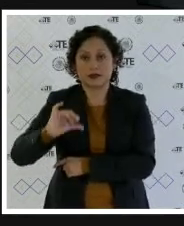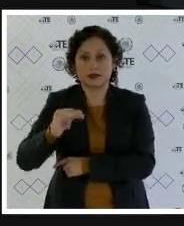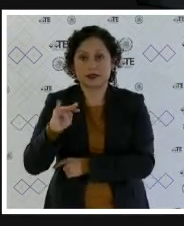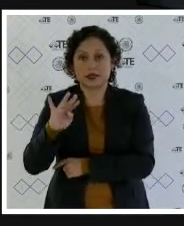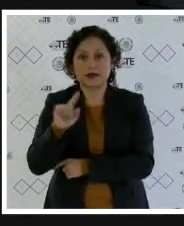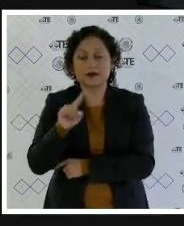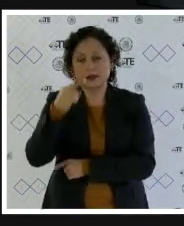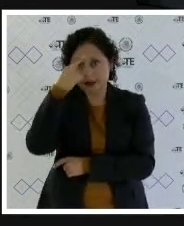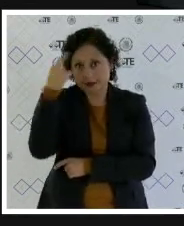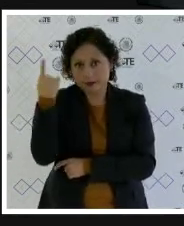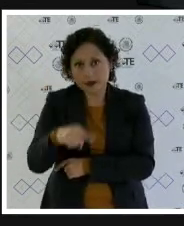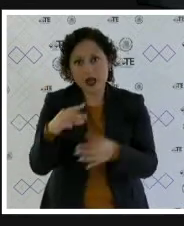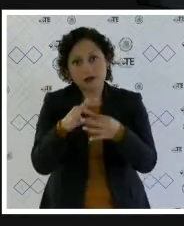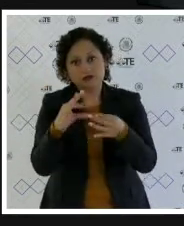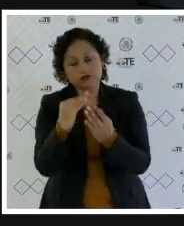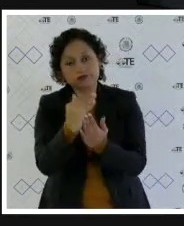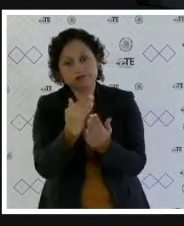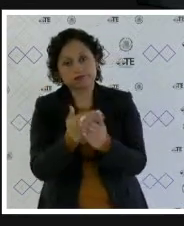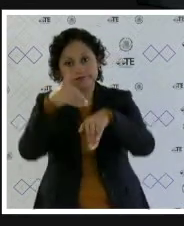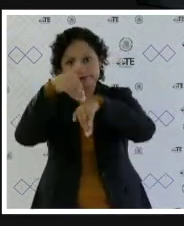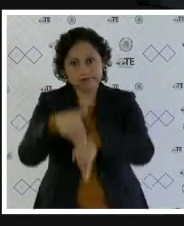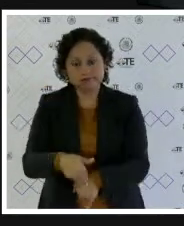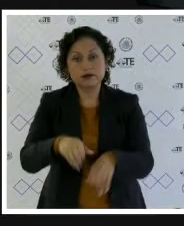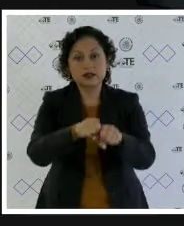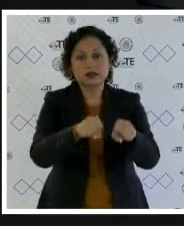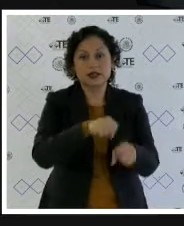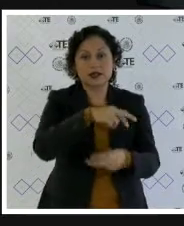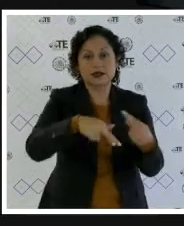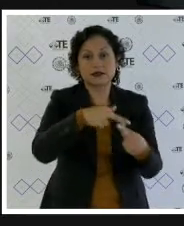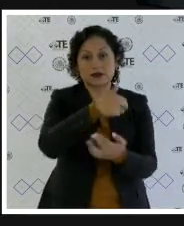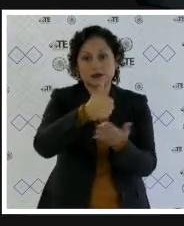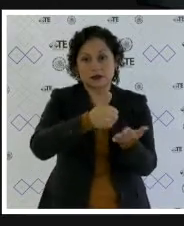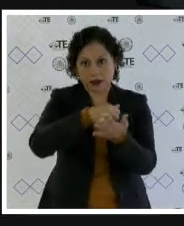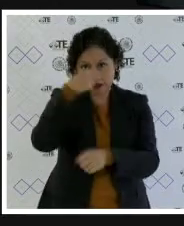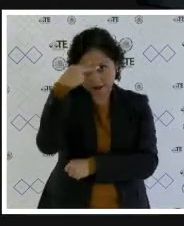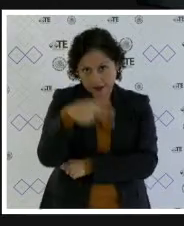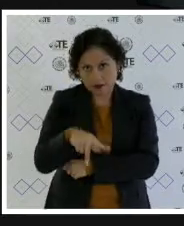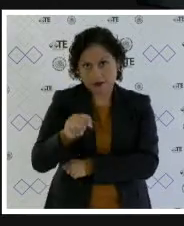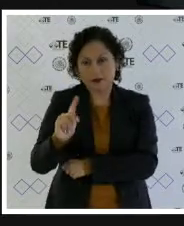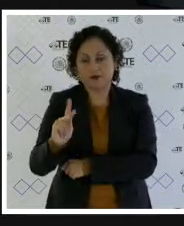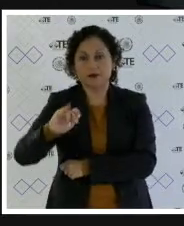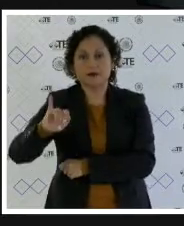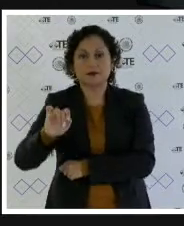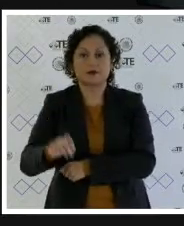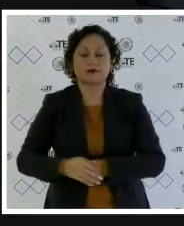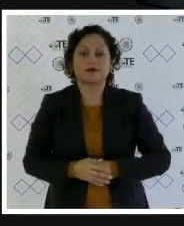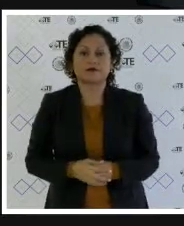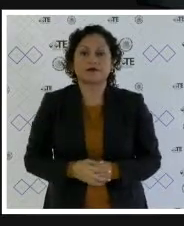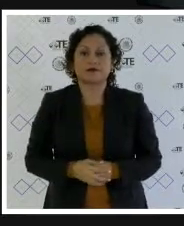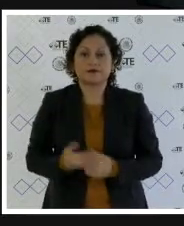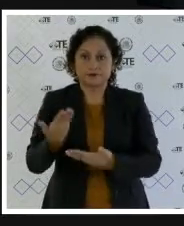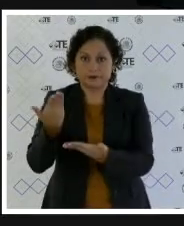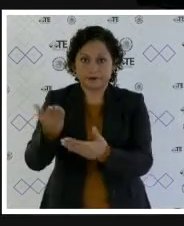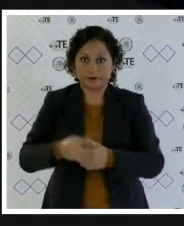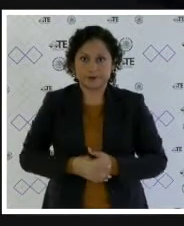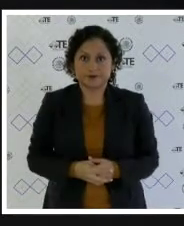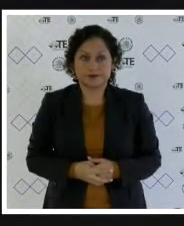cumplimiento a lo ordenado por las salas regional Ciudad de México del Tribunal Electoral del Poder Judicial de la Federación. Adelante, secretario.